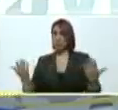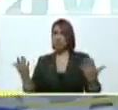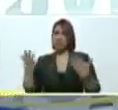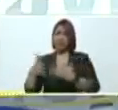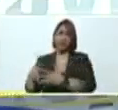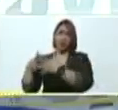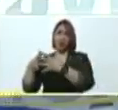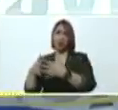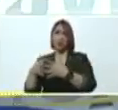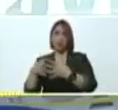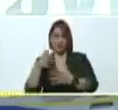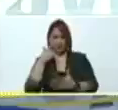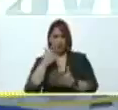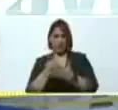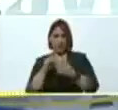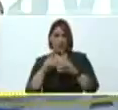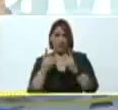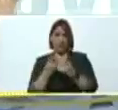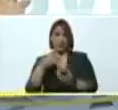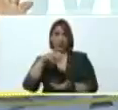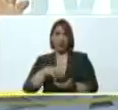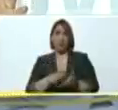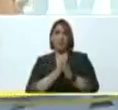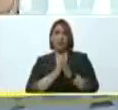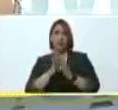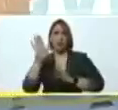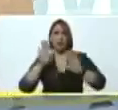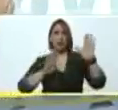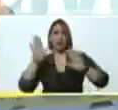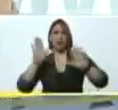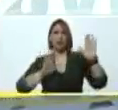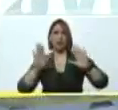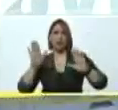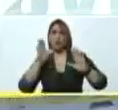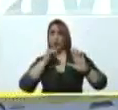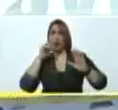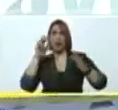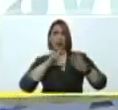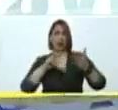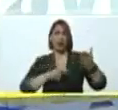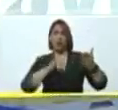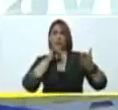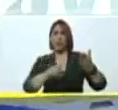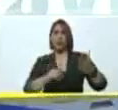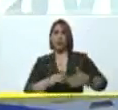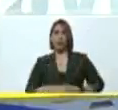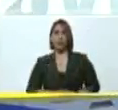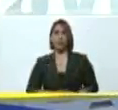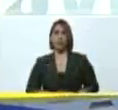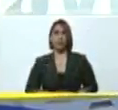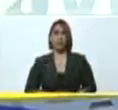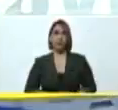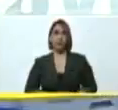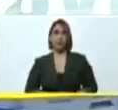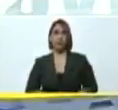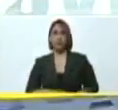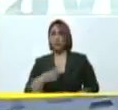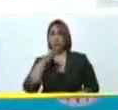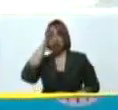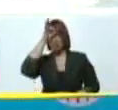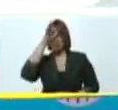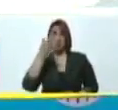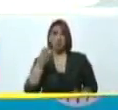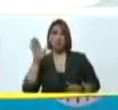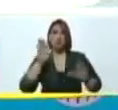miren lo que declaró el Departamento de Estado, yo estoy, levanten la mano los que no habían leído esta noticia, presentes aquí, los que no sabían de esto,